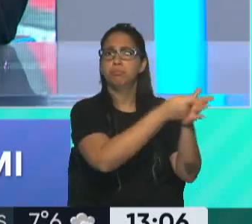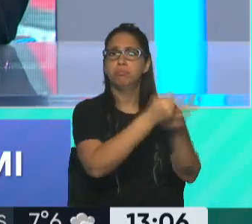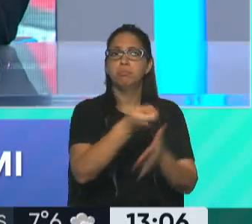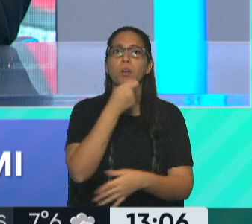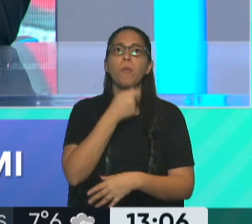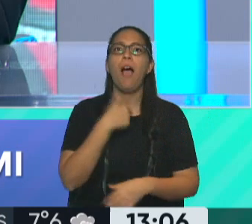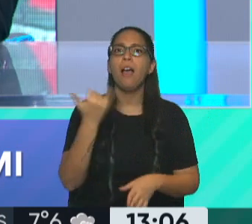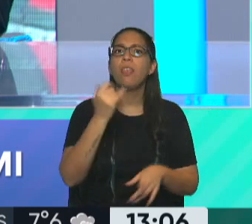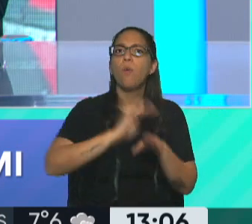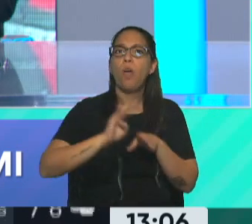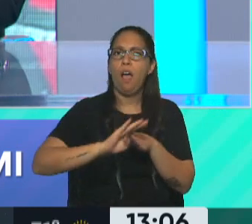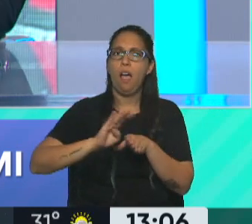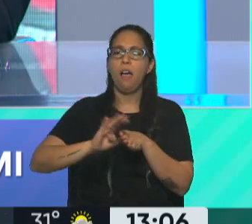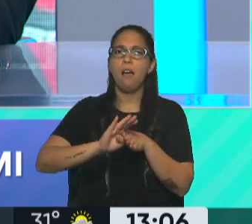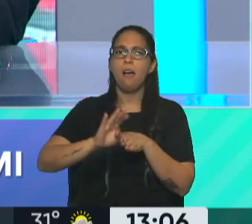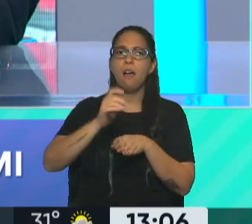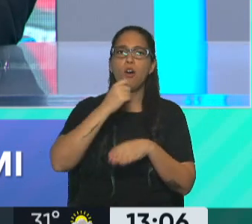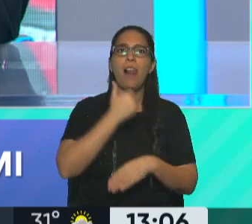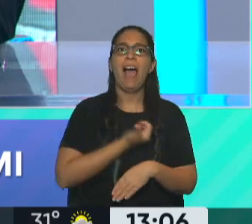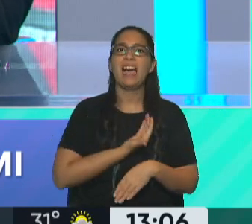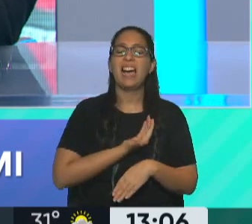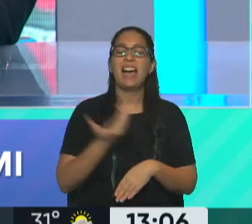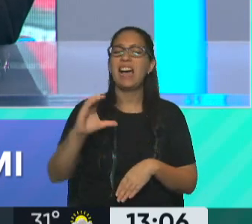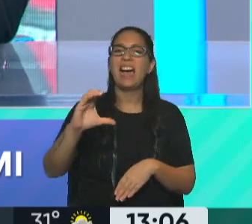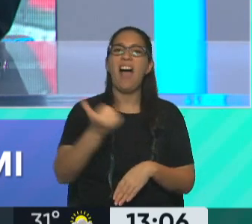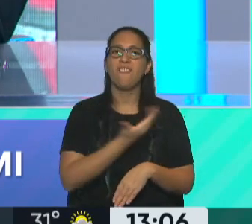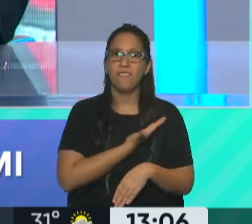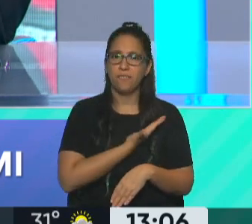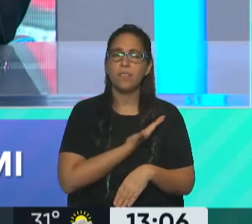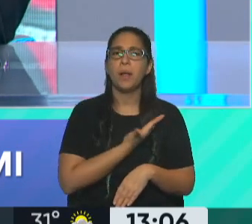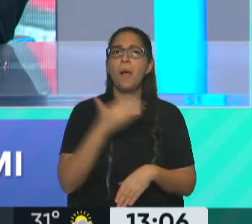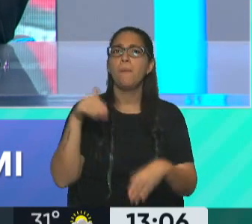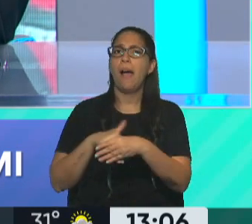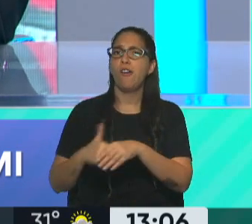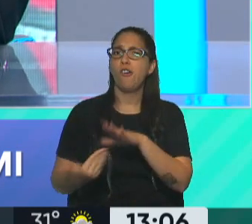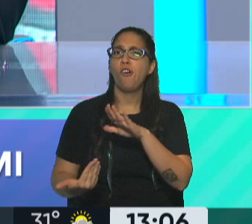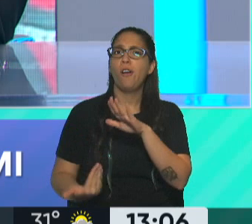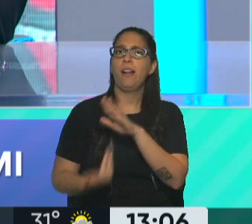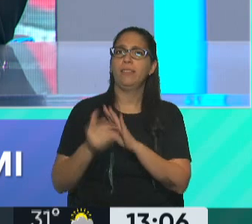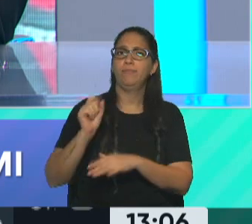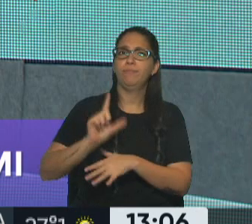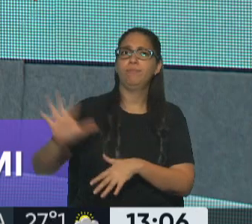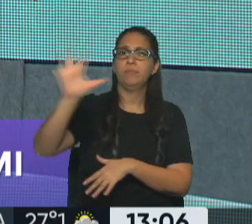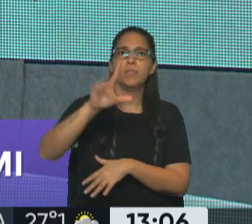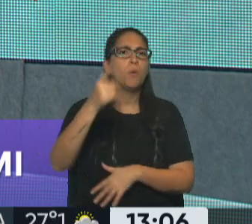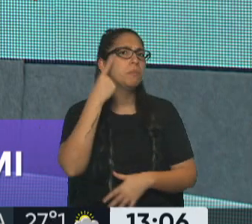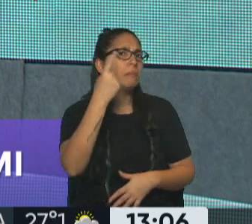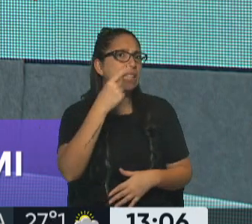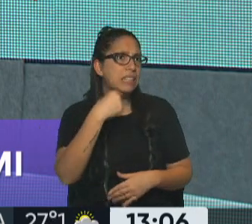una deuda con la CAF, el Banco Latinoamericano, pero es una deuda de un año. ¿Imaginas que el dólar baja mañana?